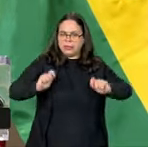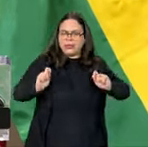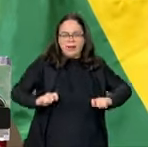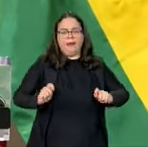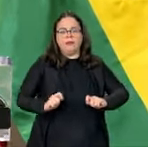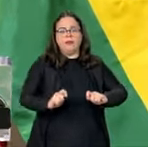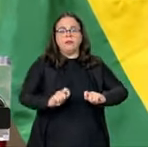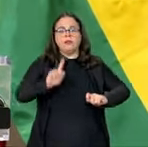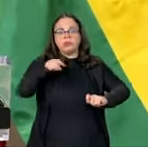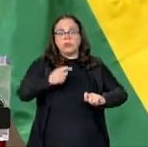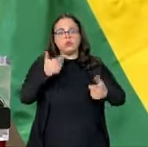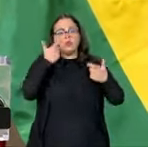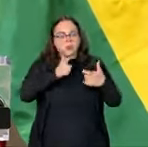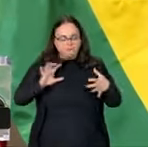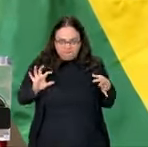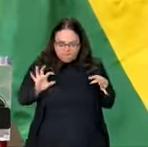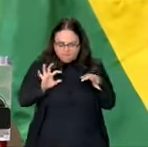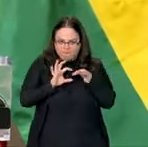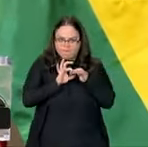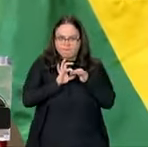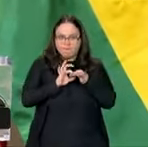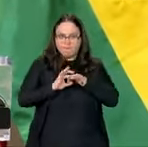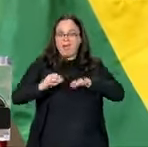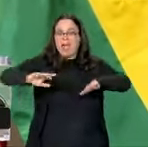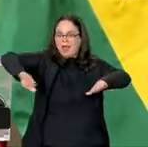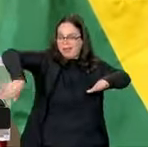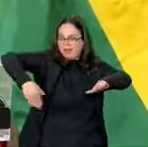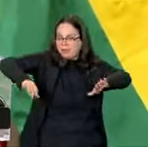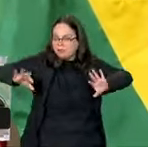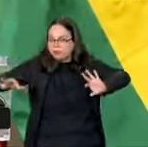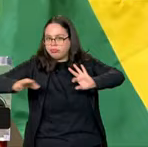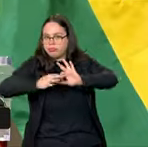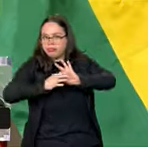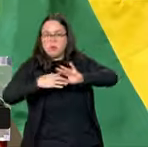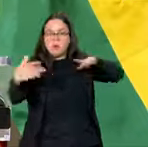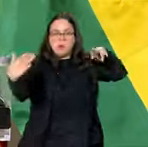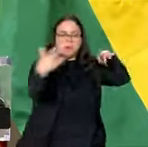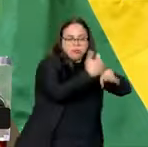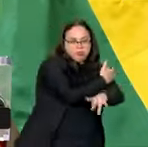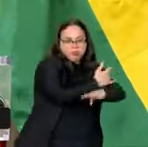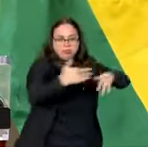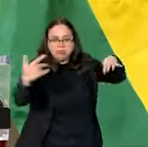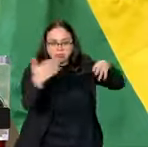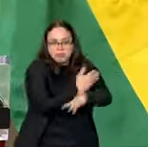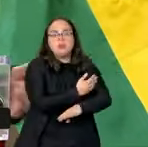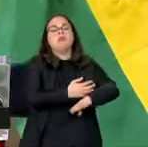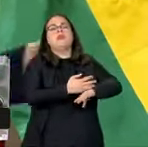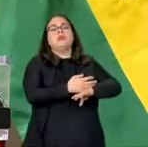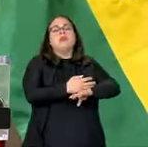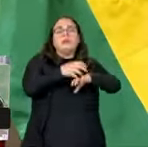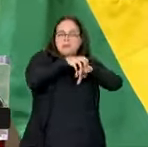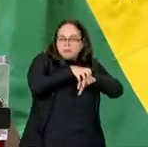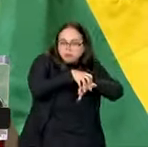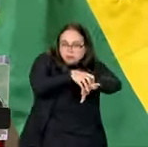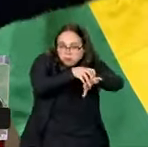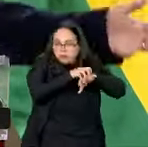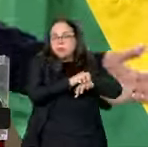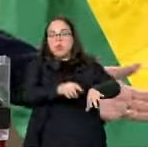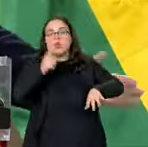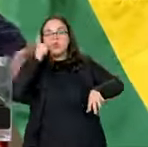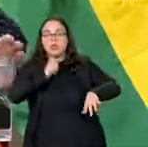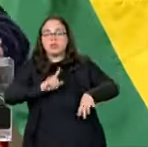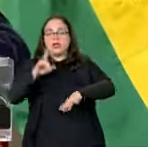podamos tener una integración marítima, una integración ferroviaria, una integración rodoviaria, para que Bolívia pueda ir para el